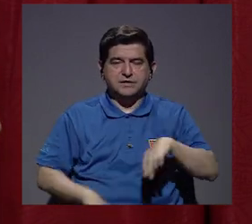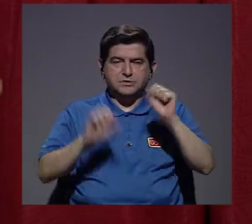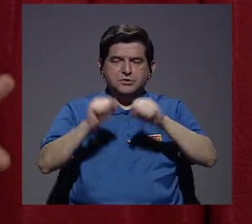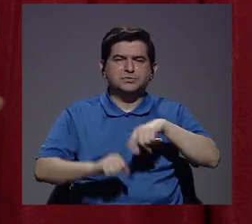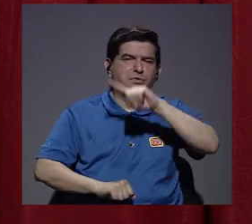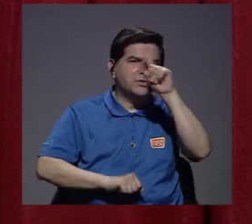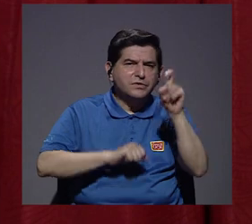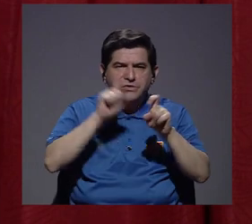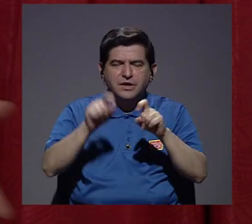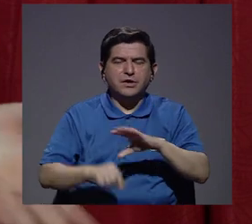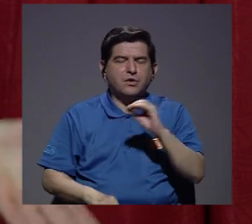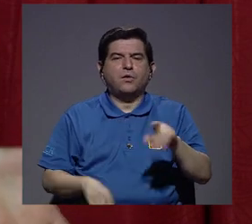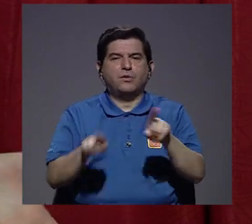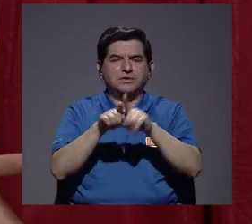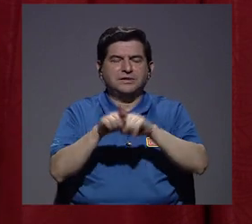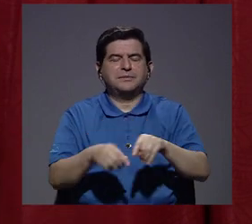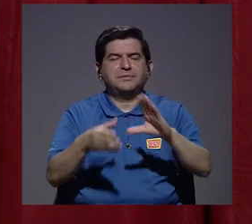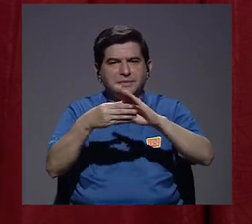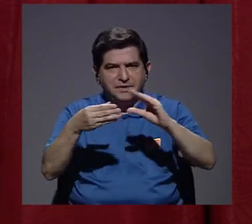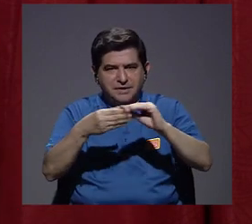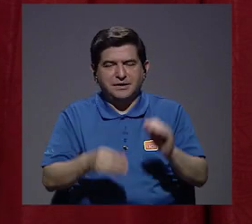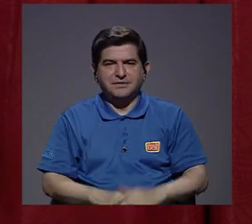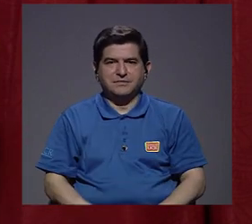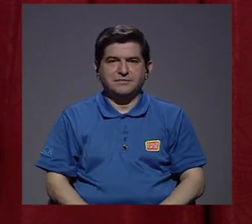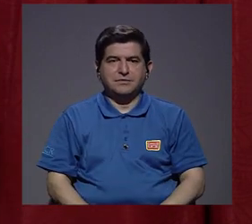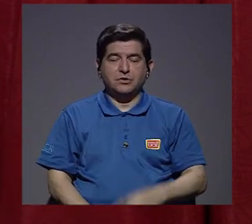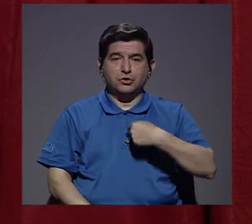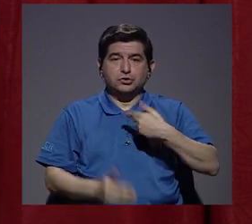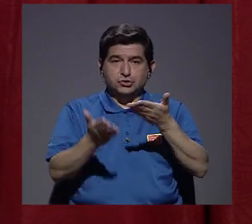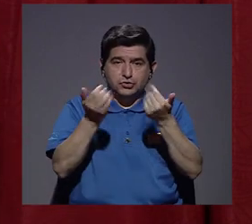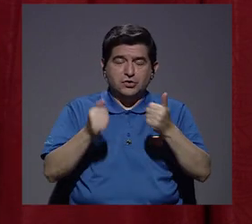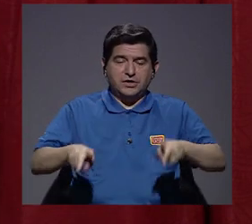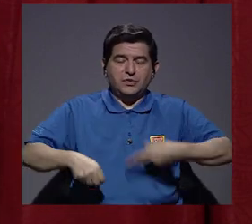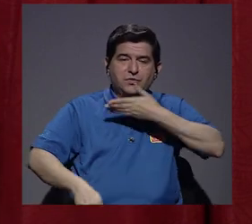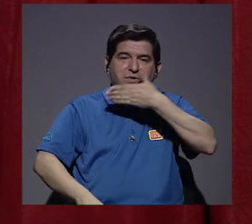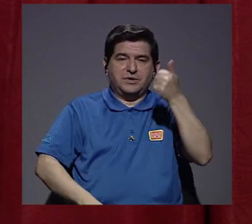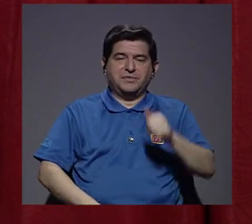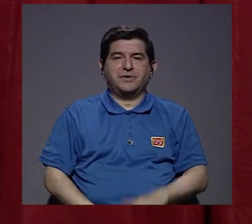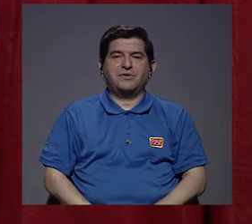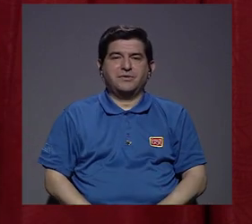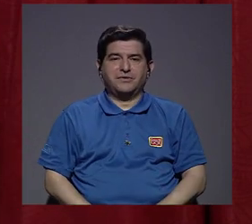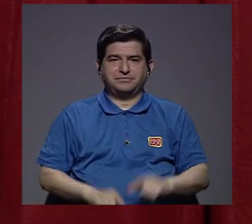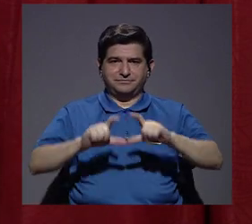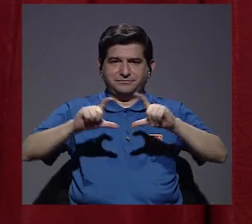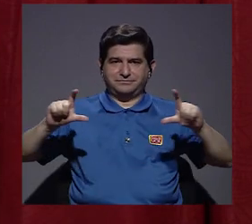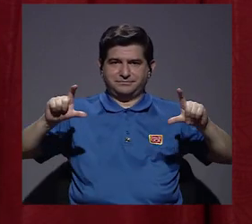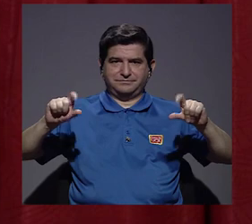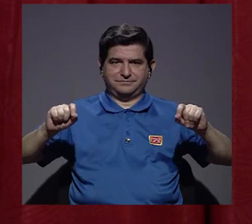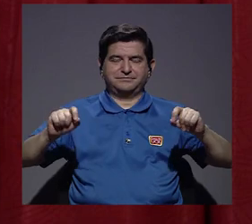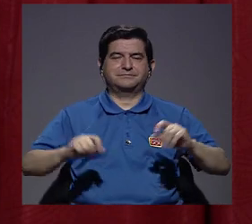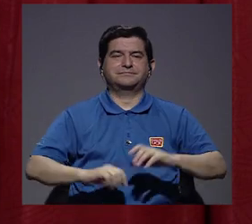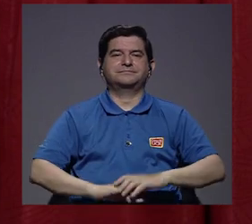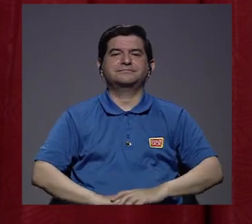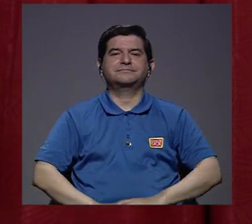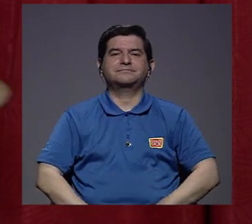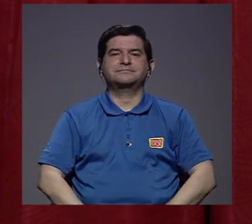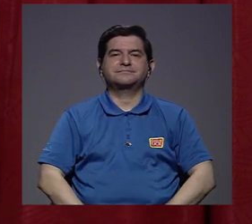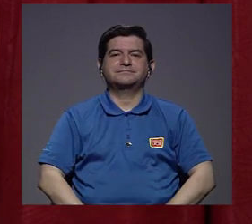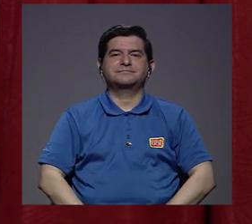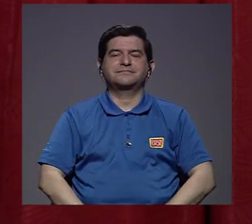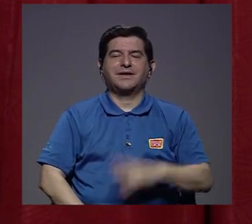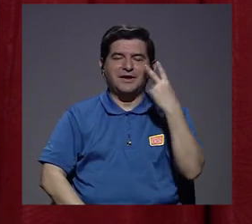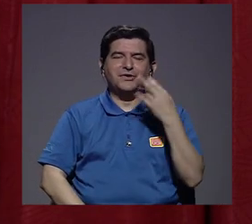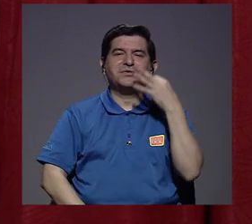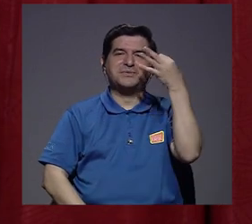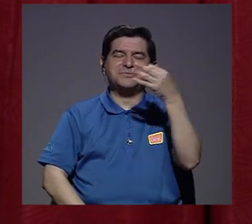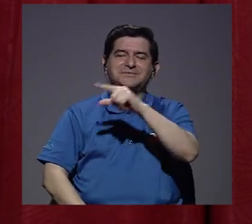para hacernos sugerencias y hacernos sus comentarios a yo quiero vivirmejor arroba UCR punto AC punto